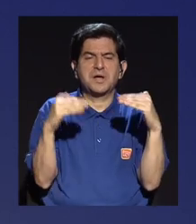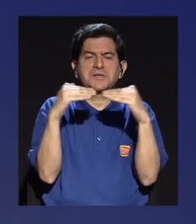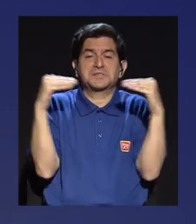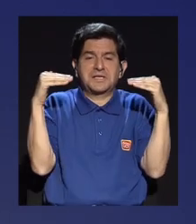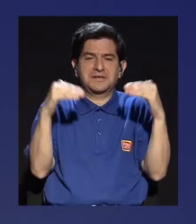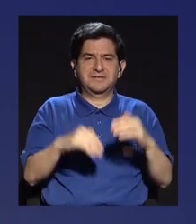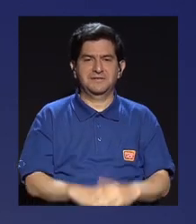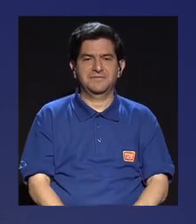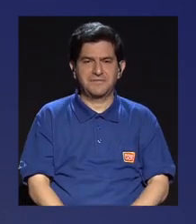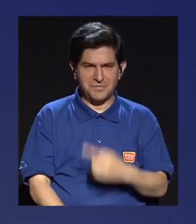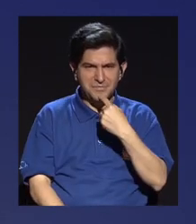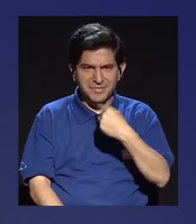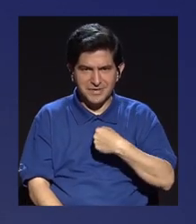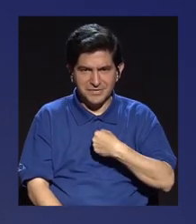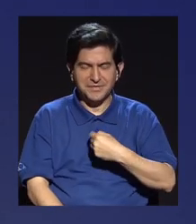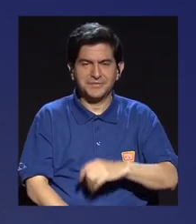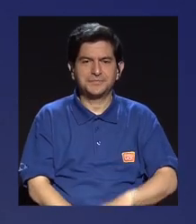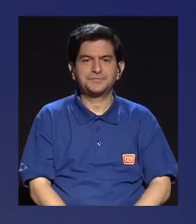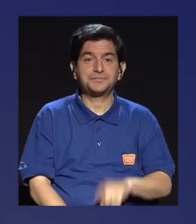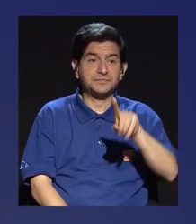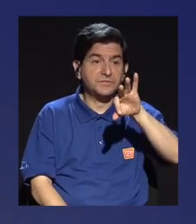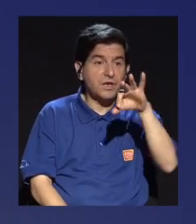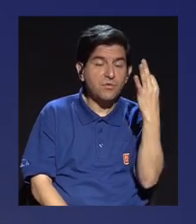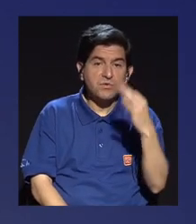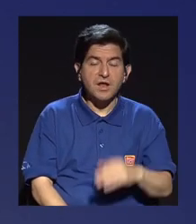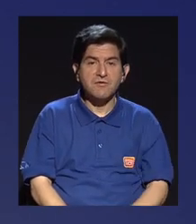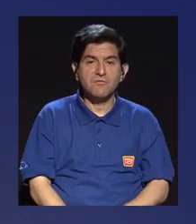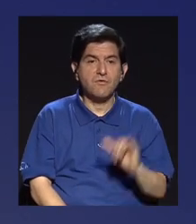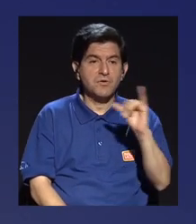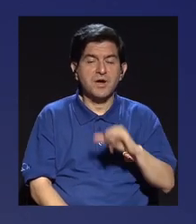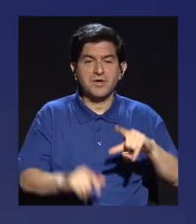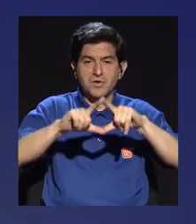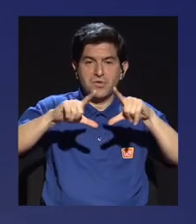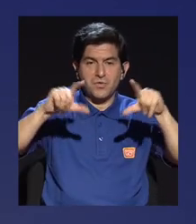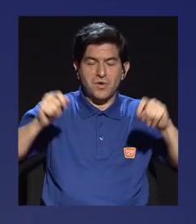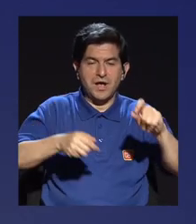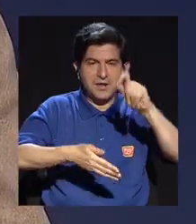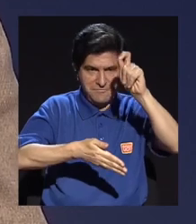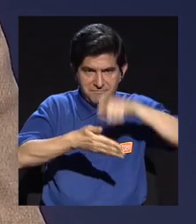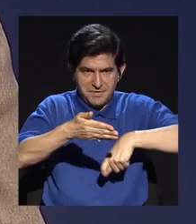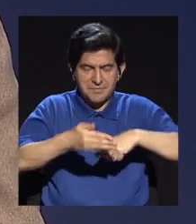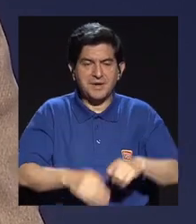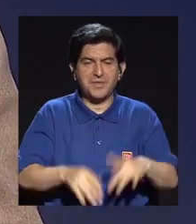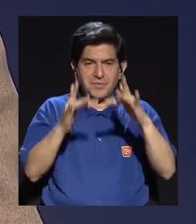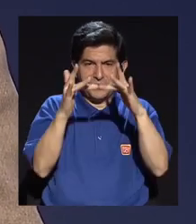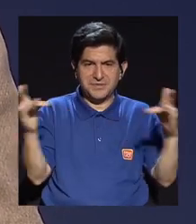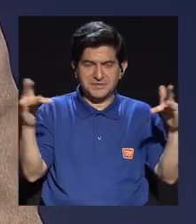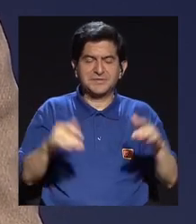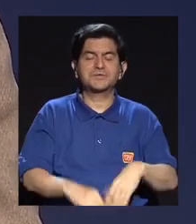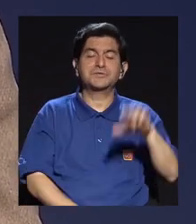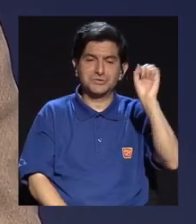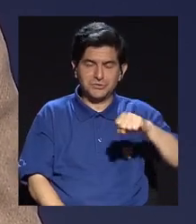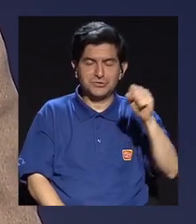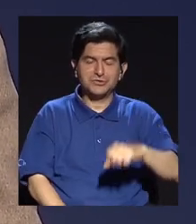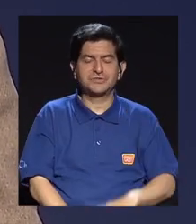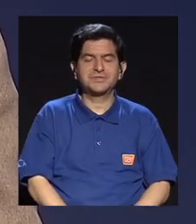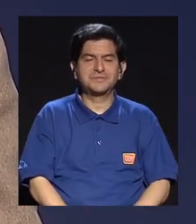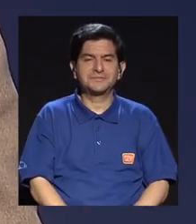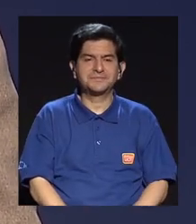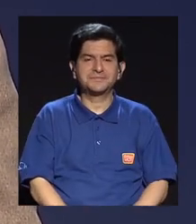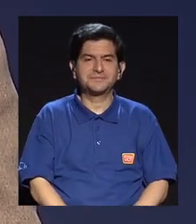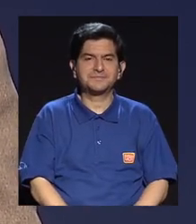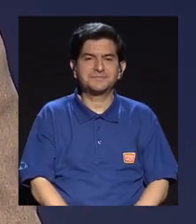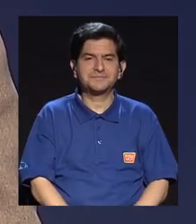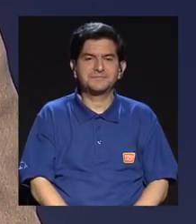recuerdo perfectamente que me lo decías. Así que de algún modo fue como un cheque en blanco que le firmó Leonel. como un cheque en blanco, realmente fue como un cheque en blanco.